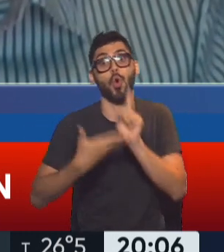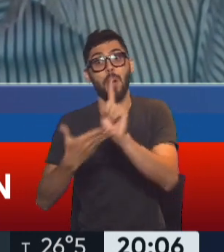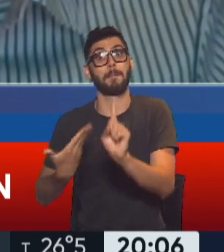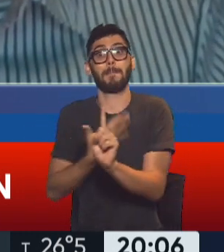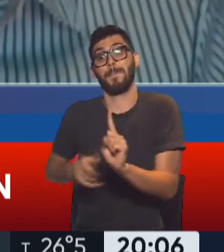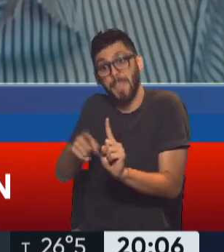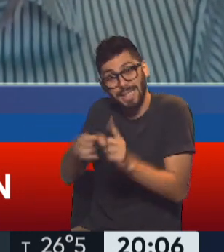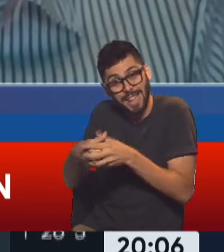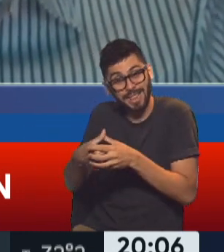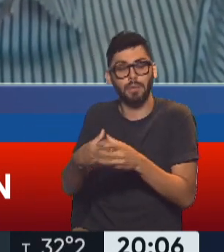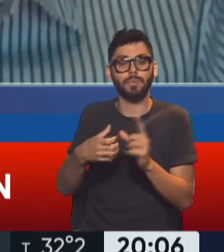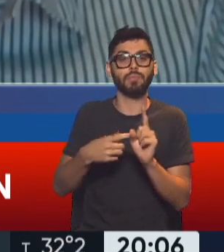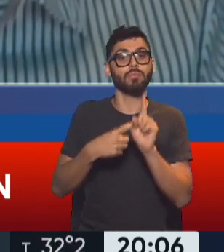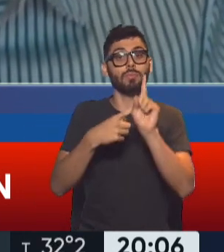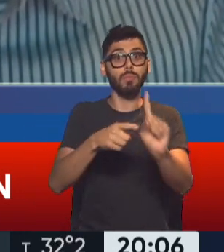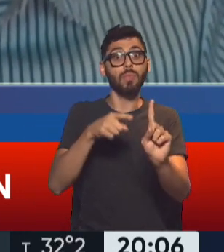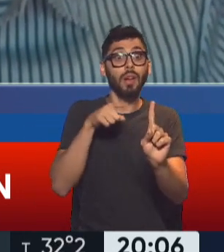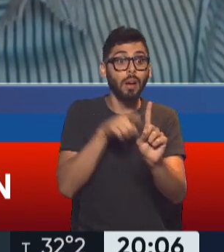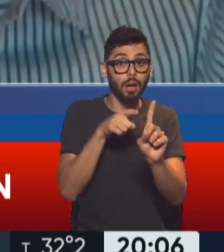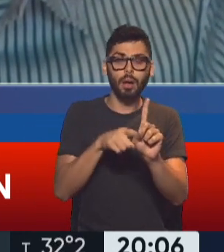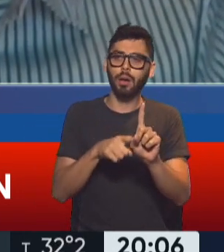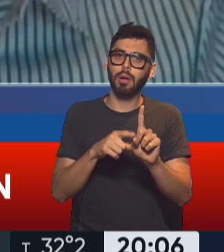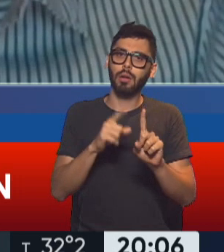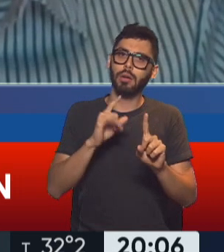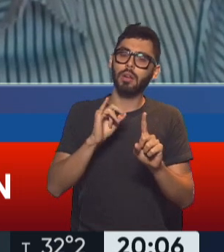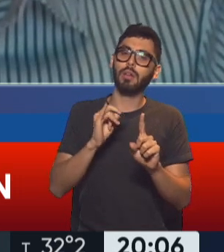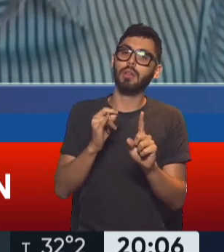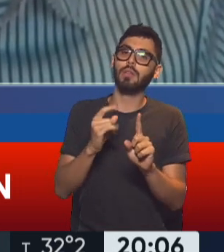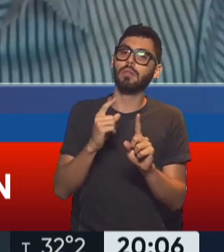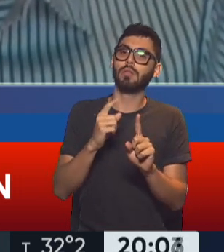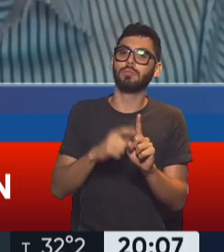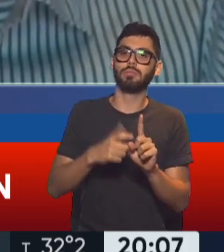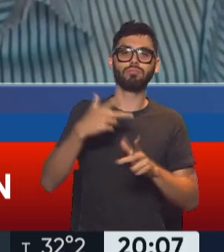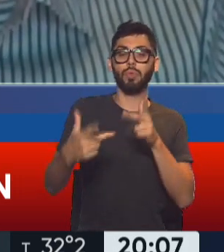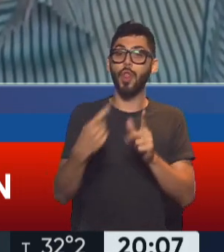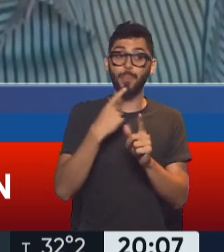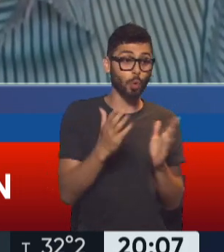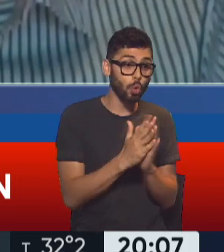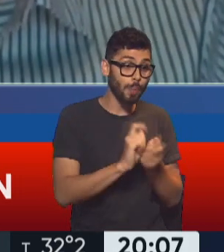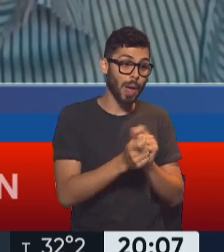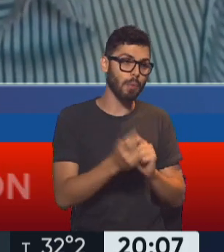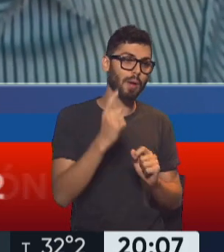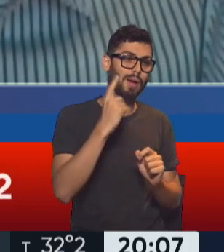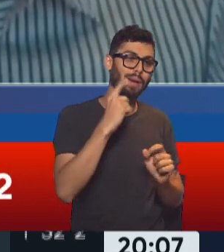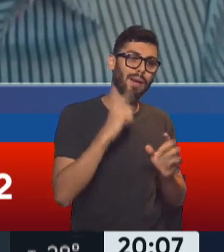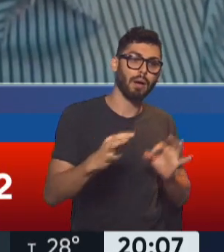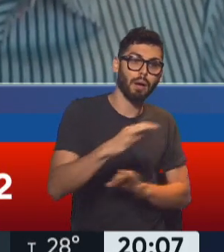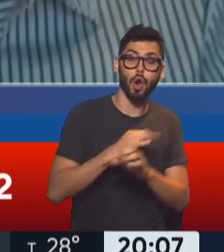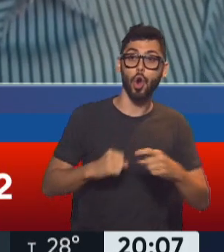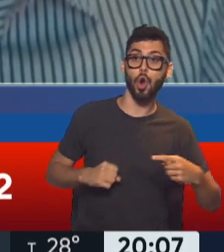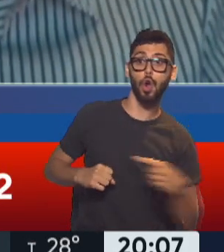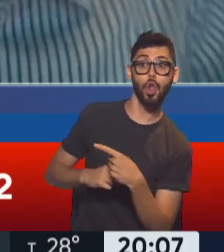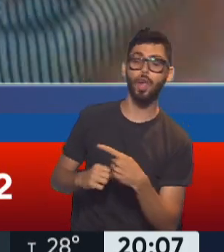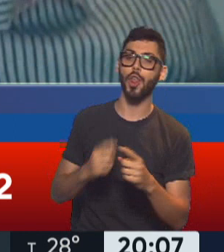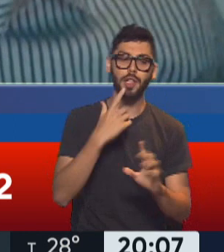presidente del partido salió a desmarcarse y mucho de lo que fue la estrategia de Juntos por el Cambio en la Cámara de Diputados sobre bienes